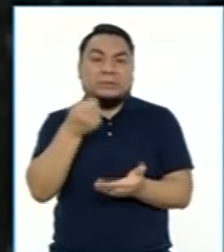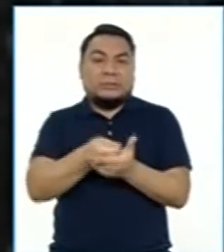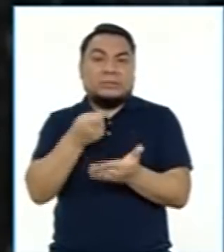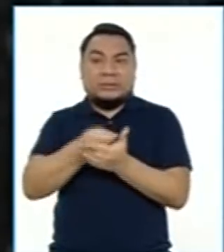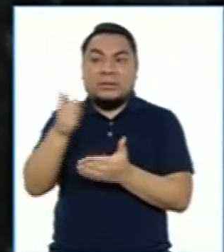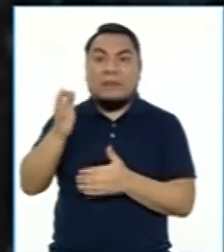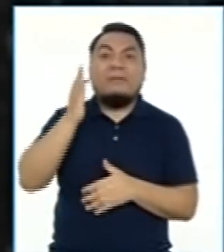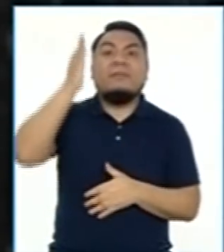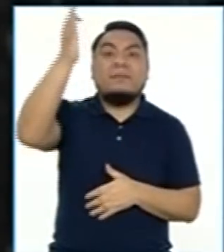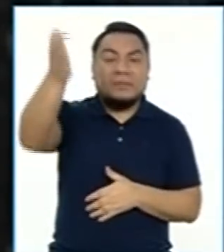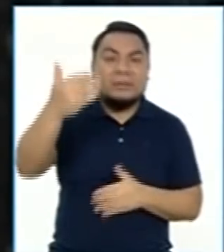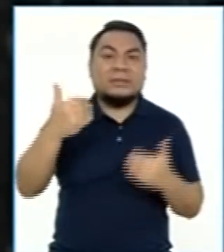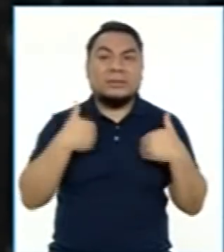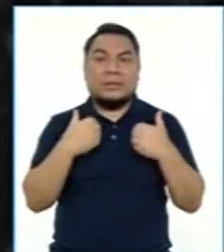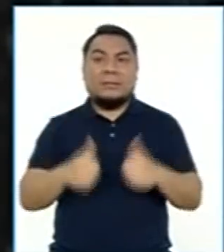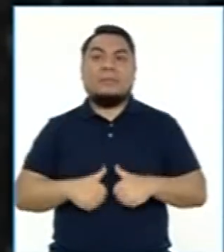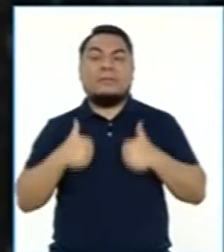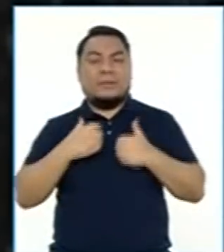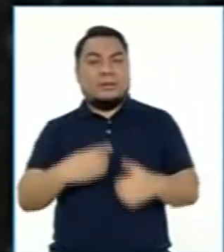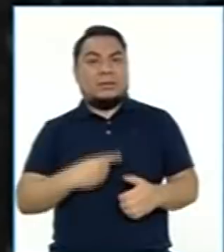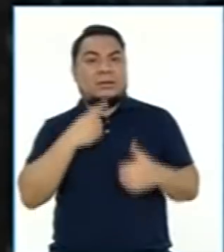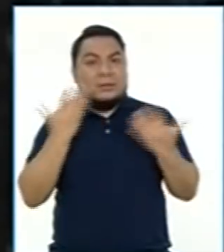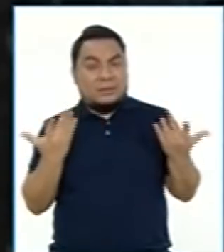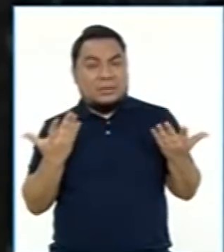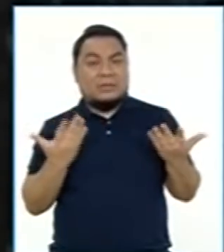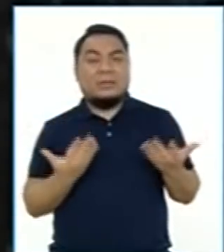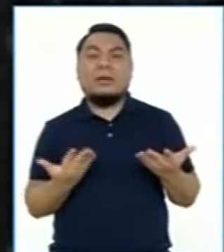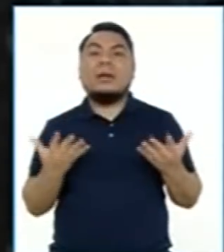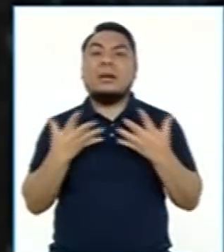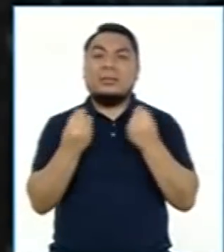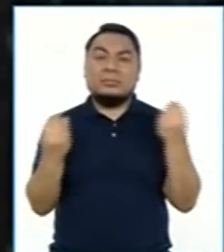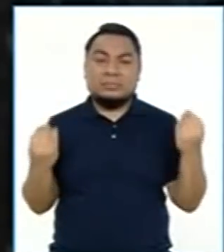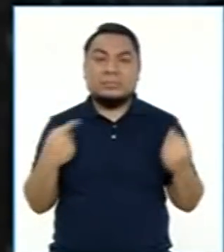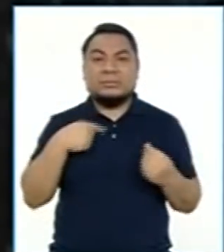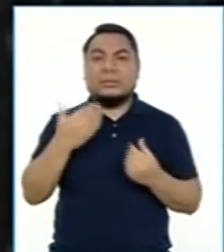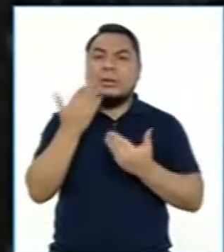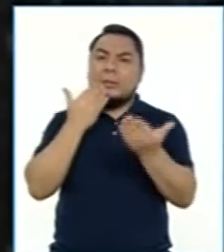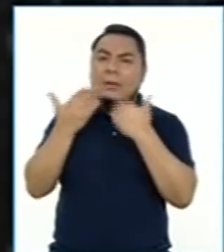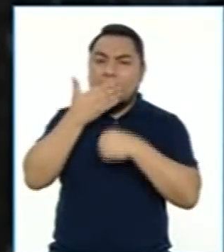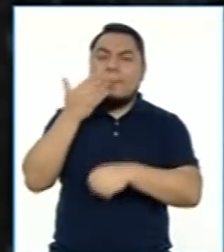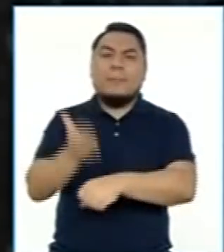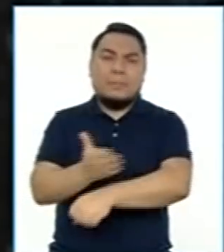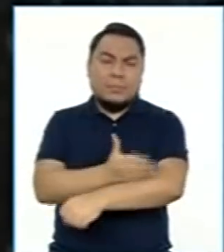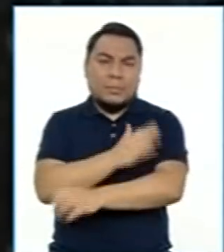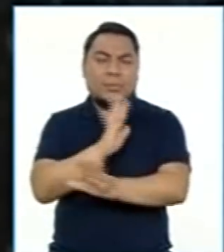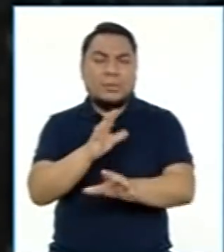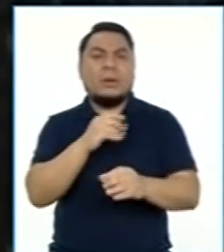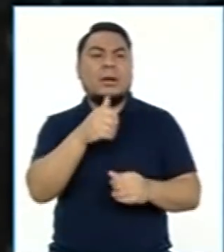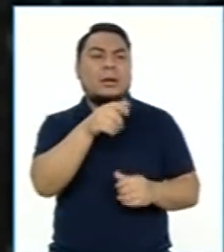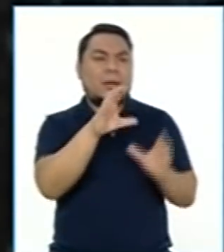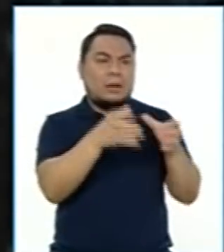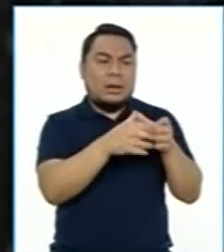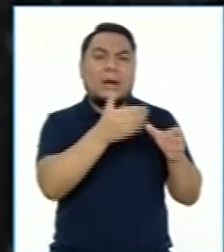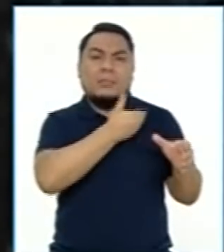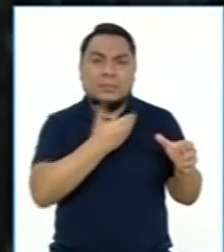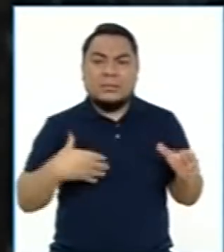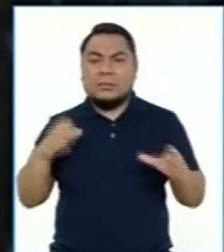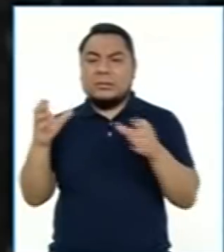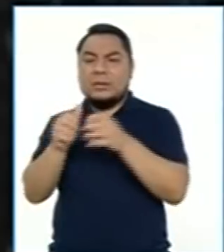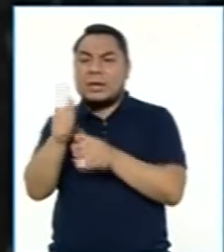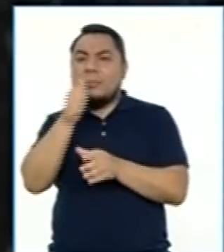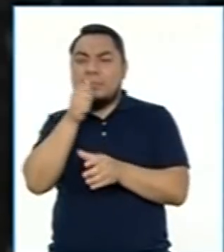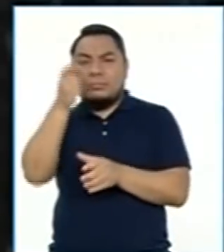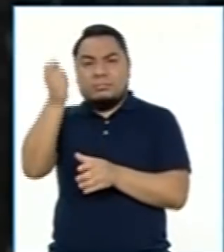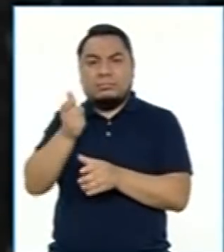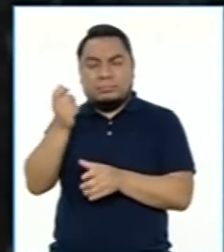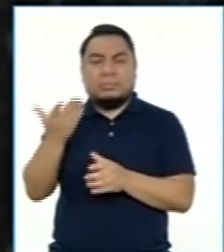les permitan tener una vida digna. Obviamente hay mucho espacio de mejora para el sistema público, para el sistema privado de pensiones y justamente